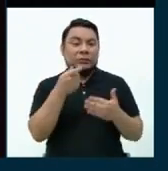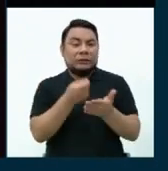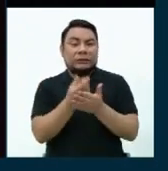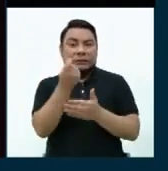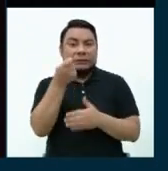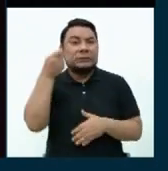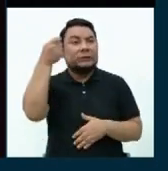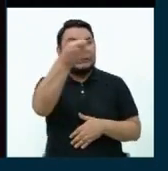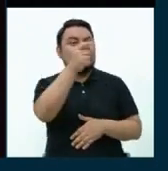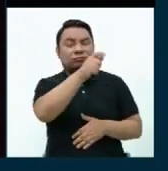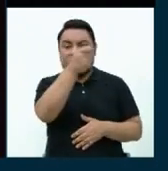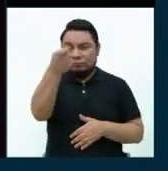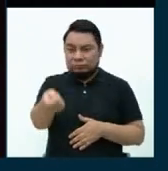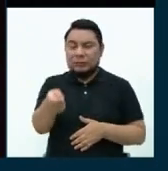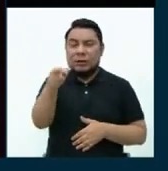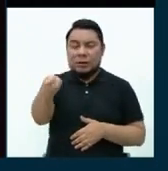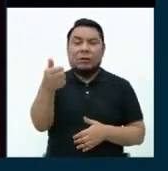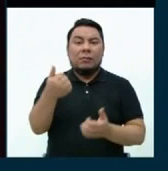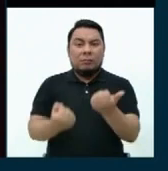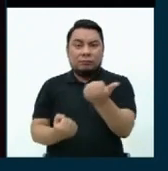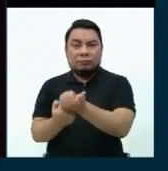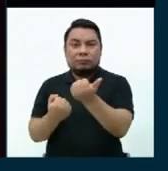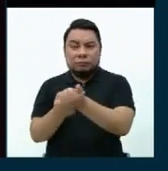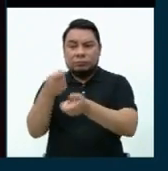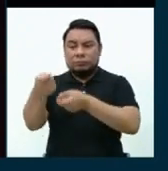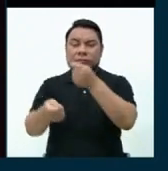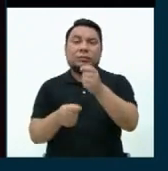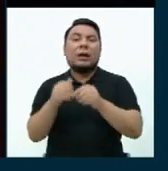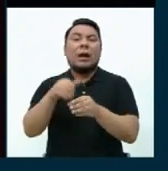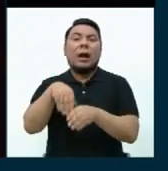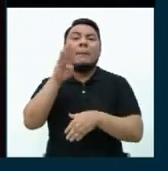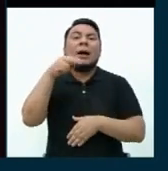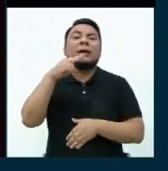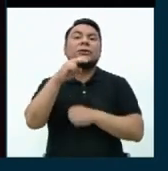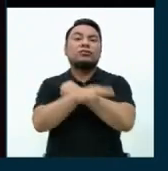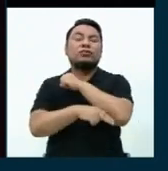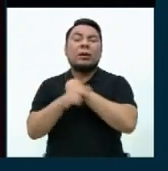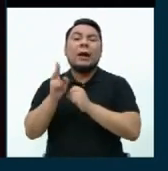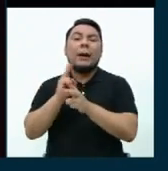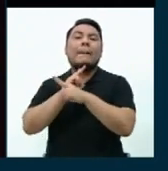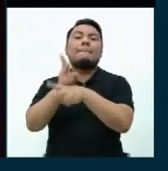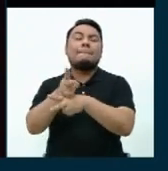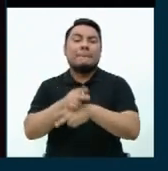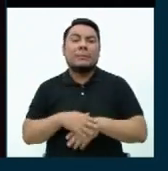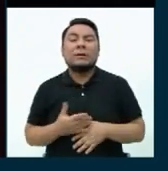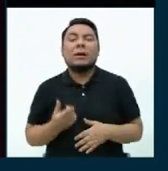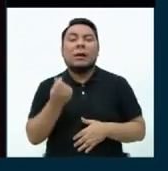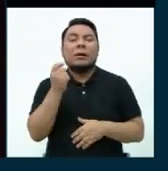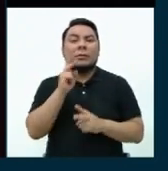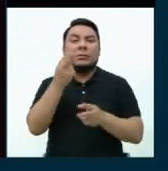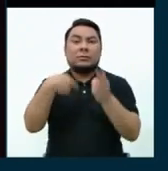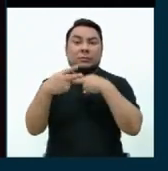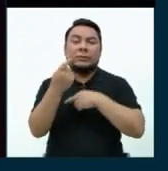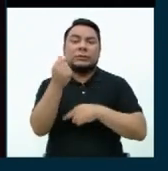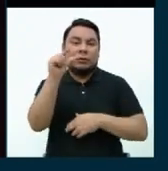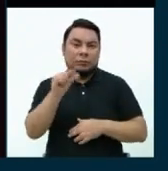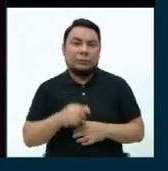tiene que ir restringido a ellos va a restringido a ellos por el Banco de la Nación mediante préstamos con muy bajos intereses.